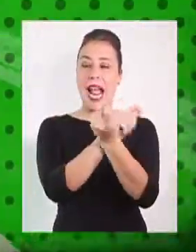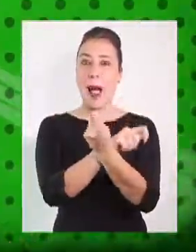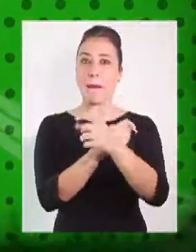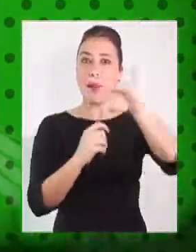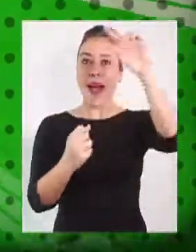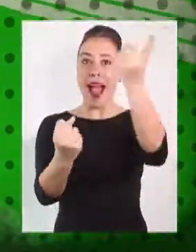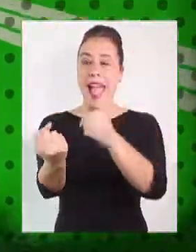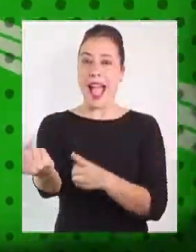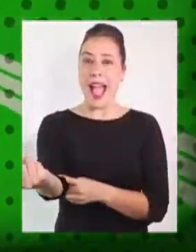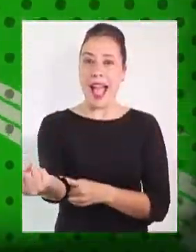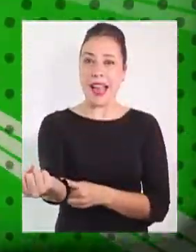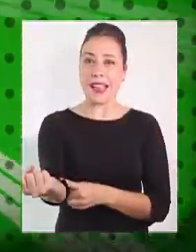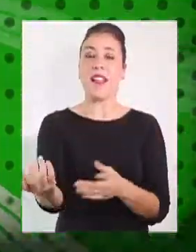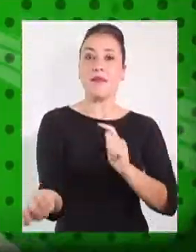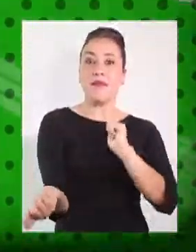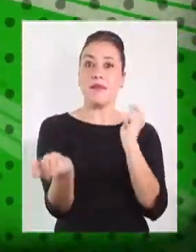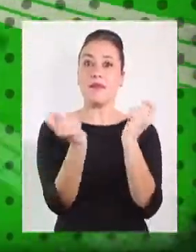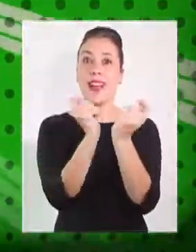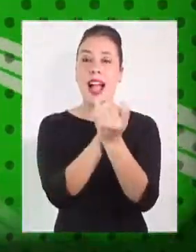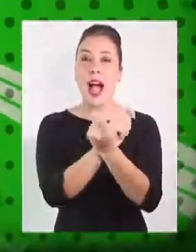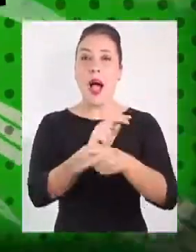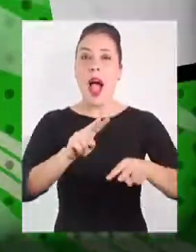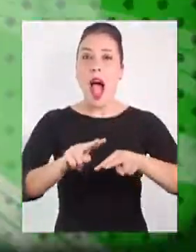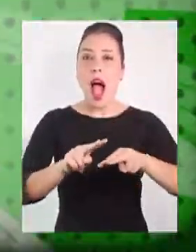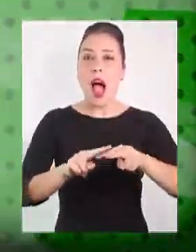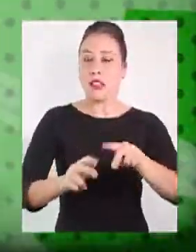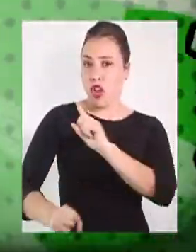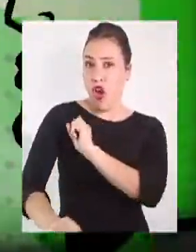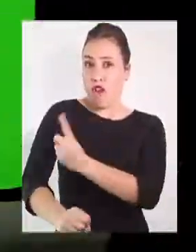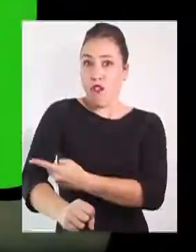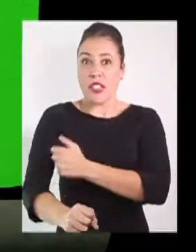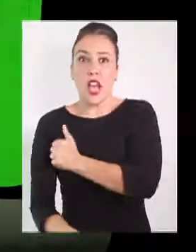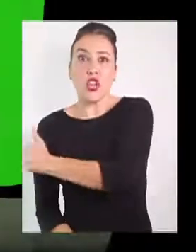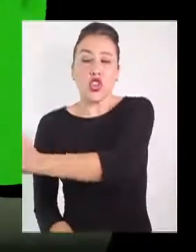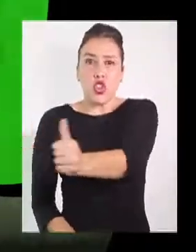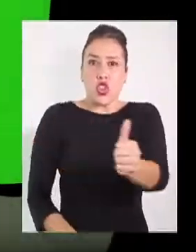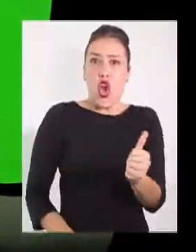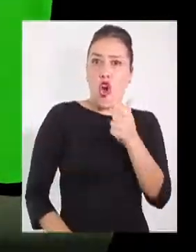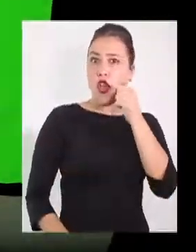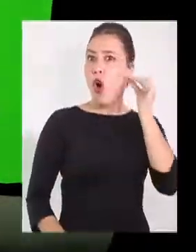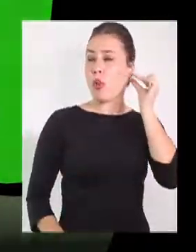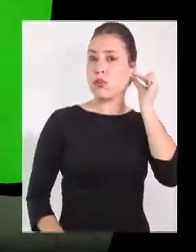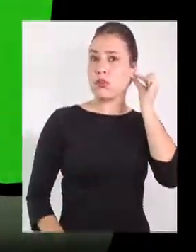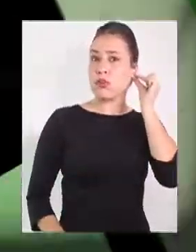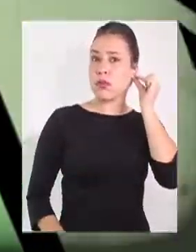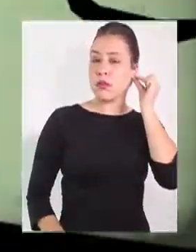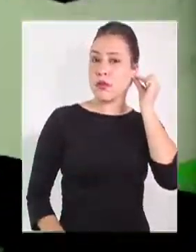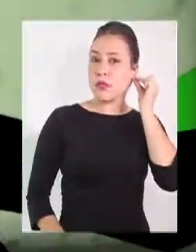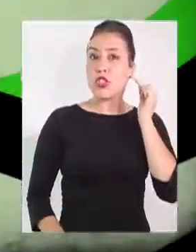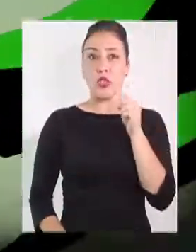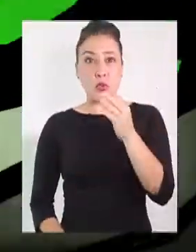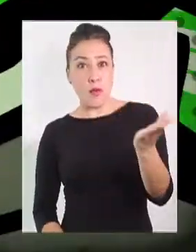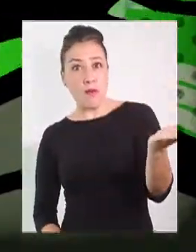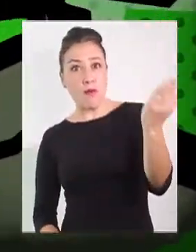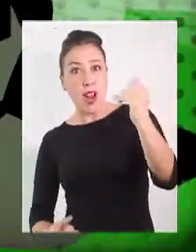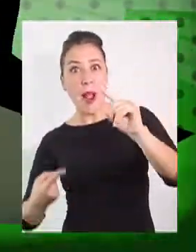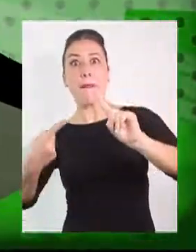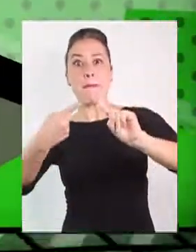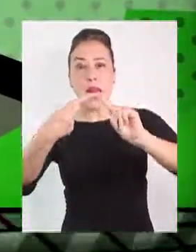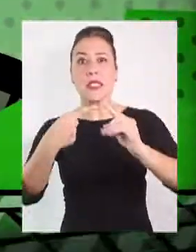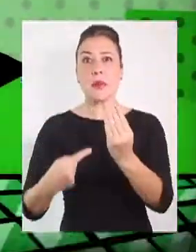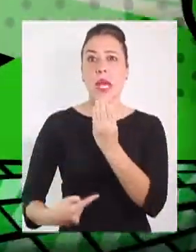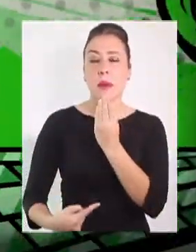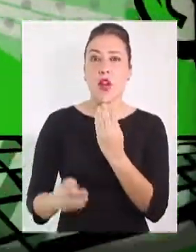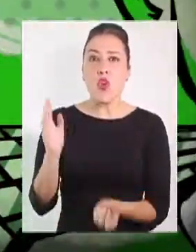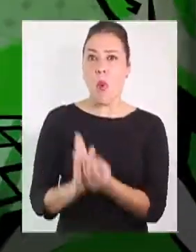energética y las revoluciones se hacen con la fuerza de todos y todas por eso súmate tú